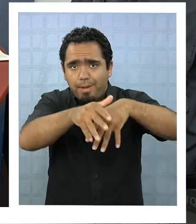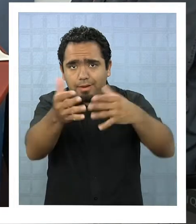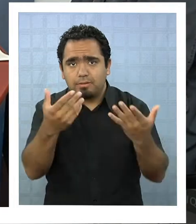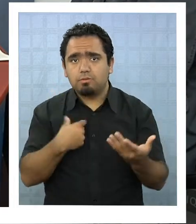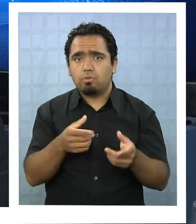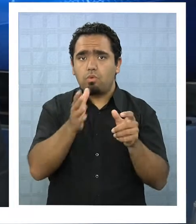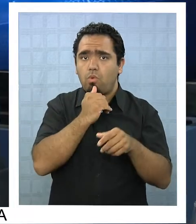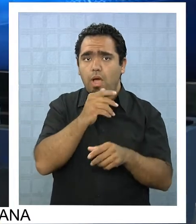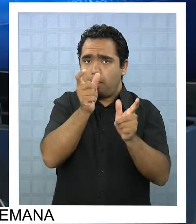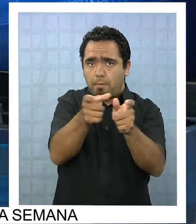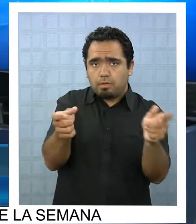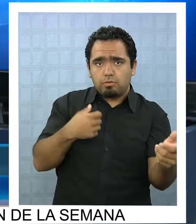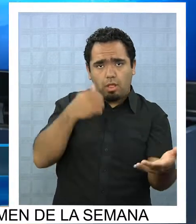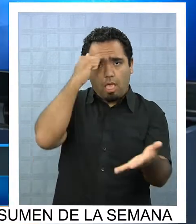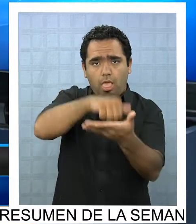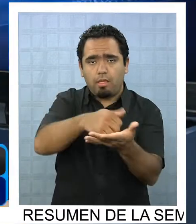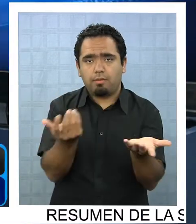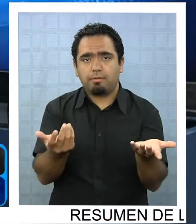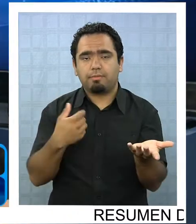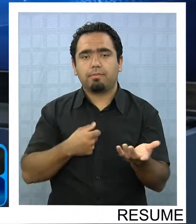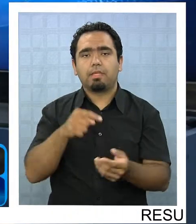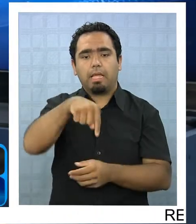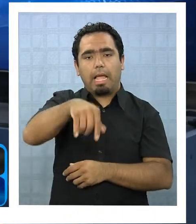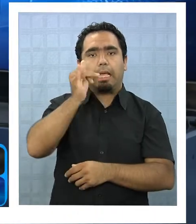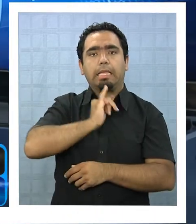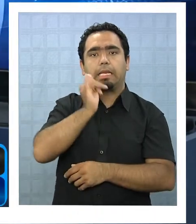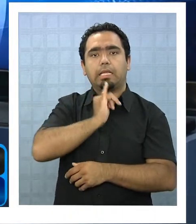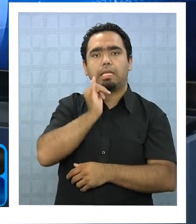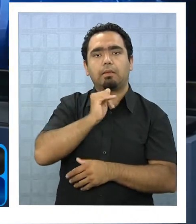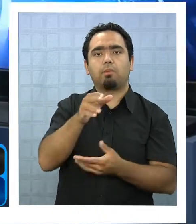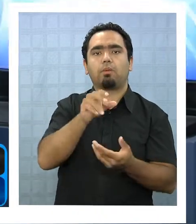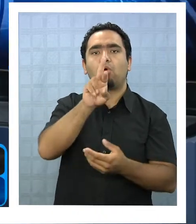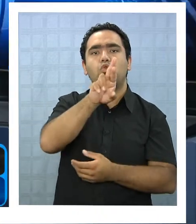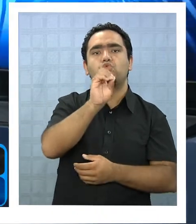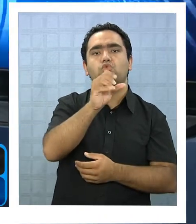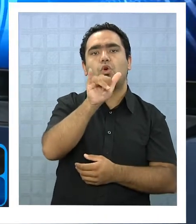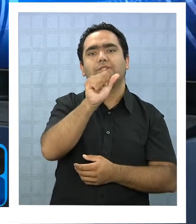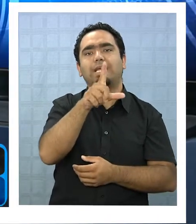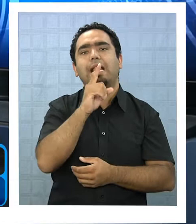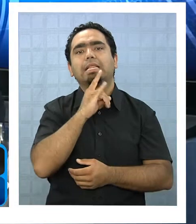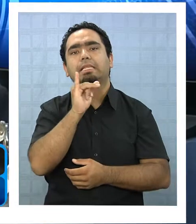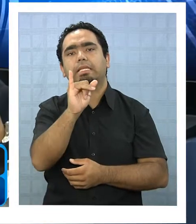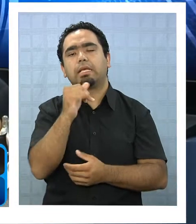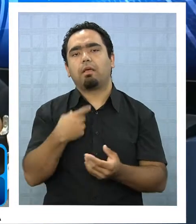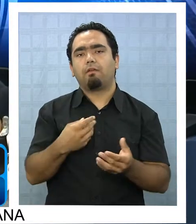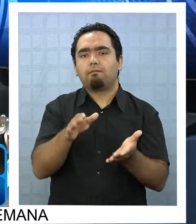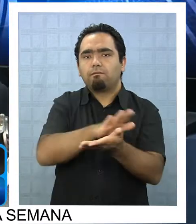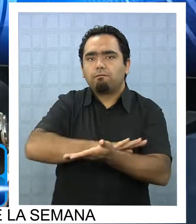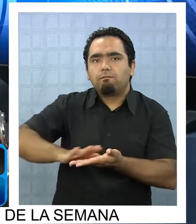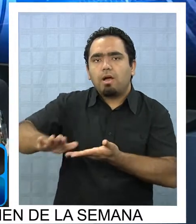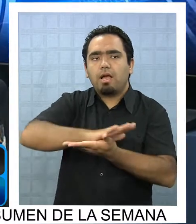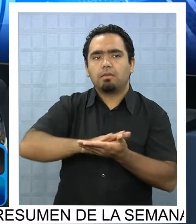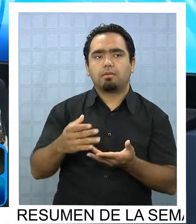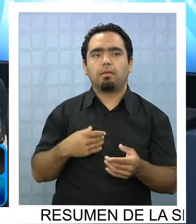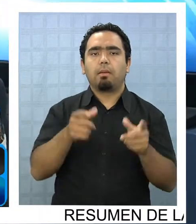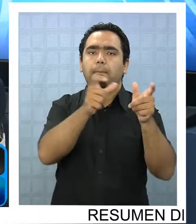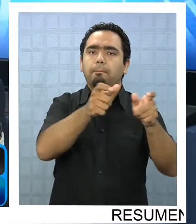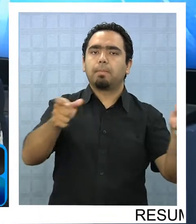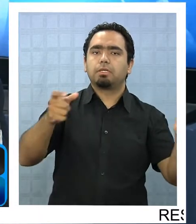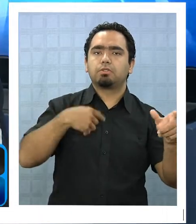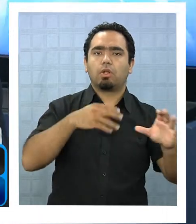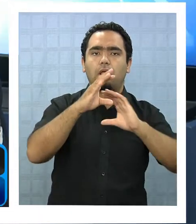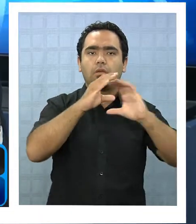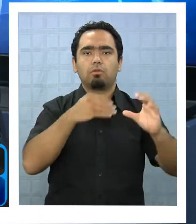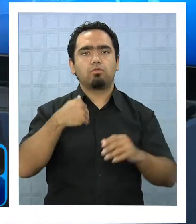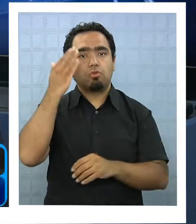furiosa cuando aquí en Iquique el Royalty es lo básico más aún me he dado cuenta de comunicadores que no saben que en Chile no